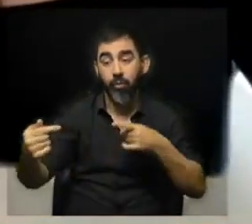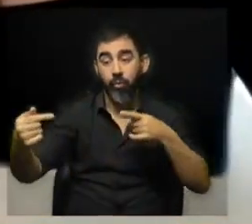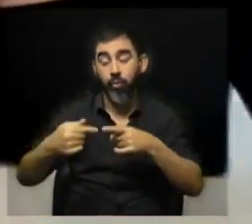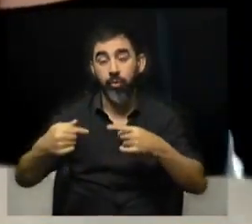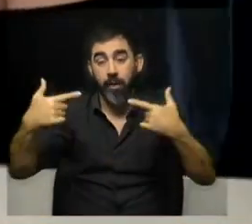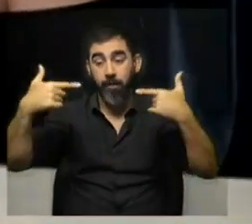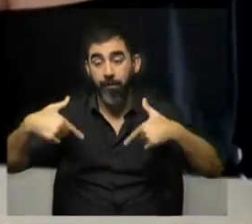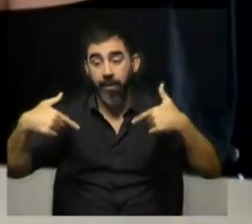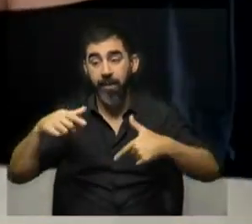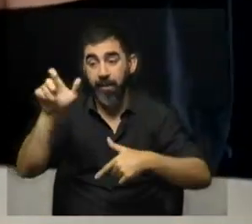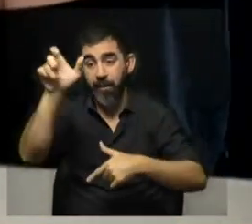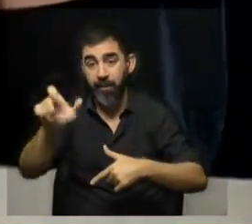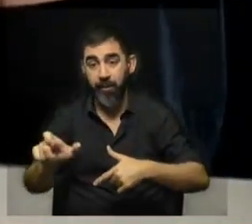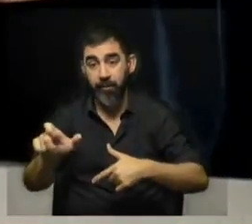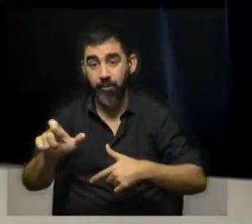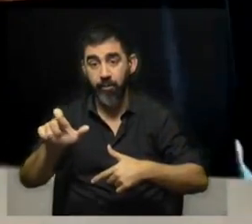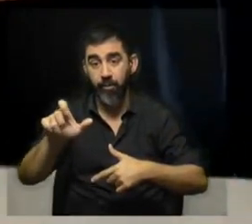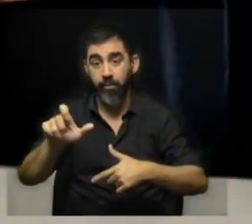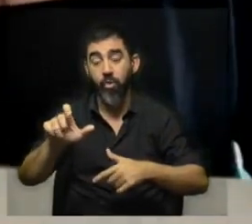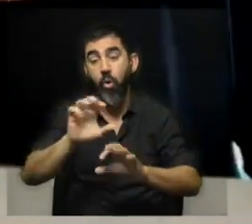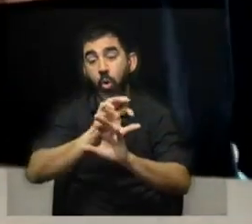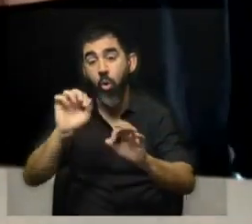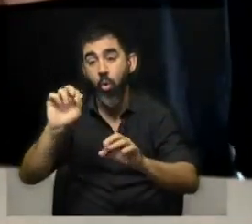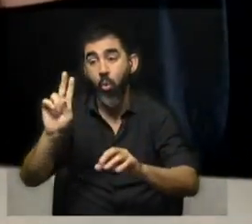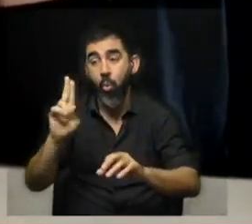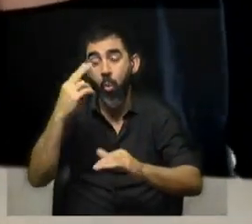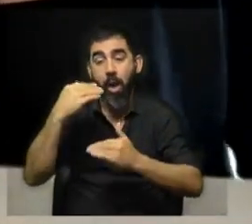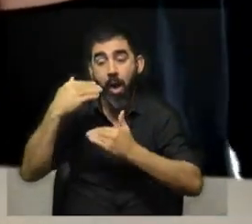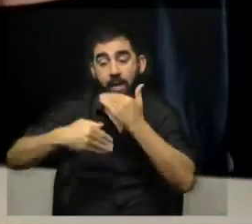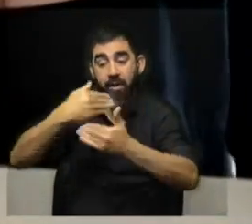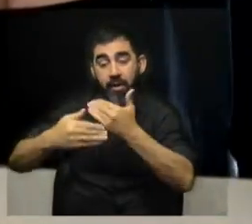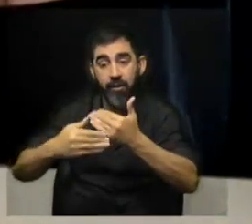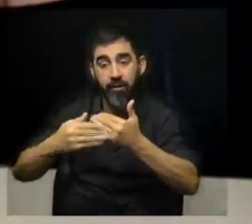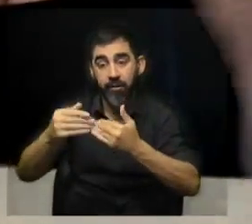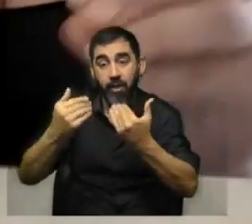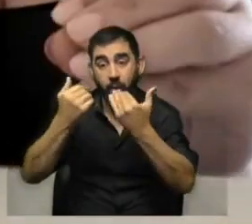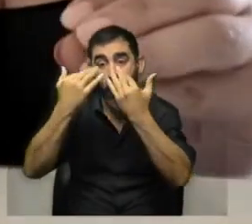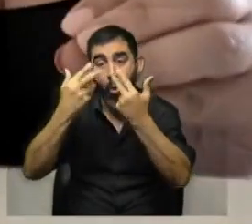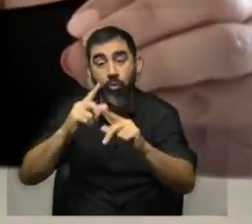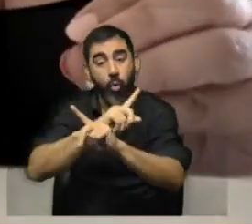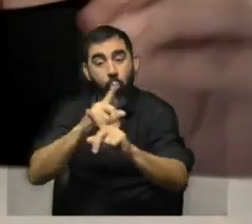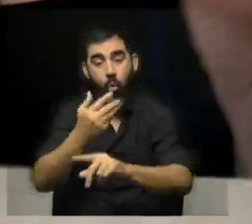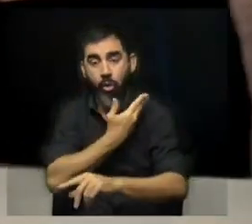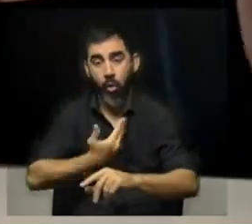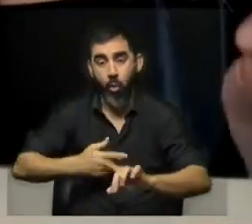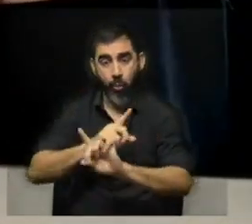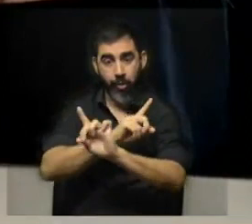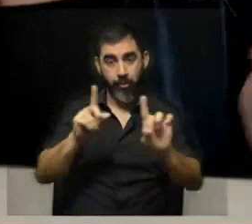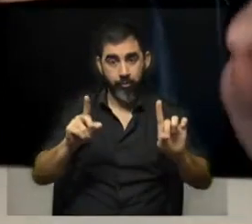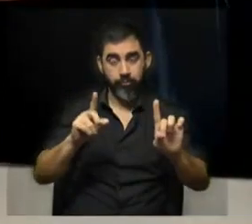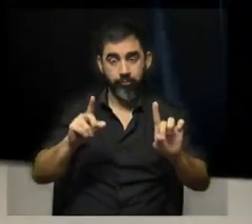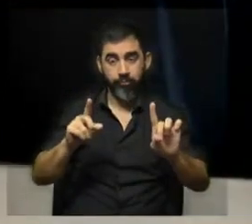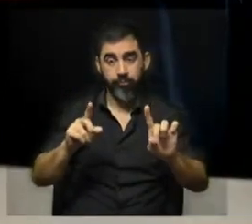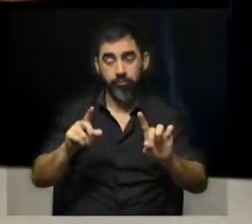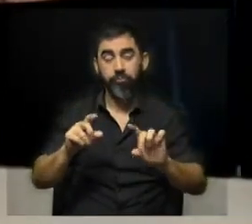ministro de Desarrollo Social o con Uruguay Adelante, que es una organización no gubernamental, que lo que hace